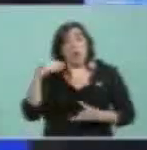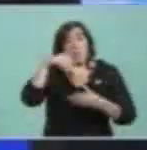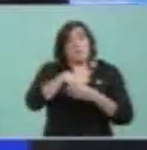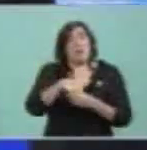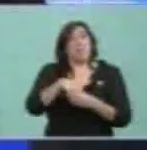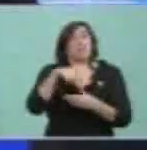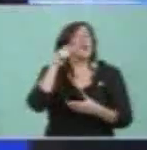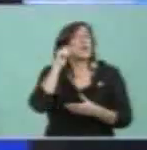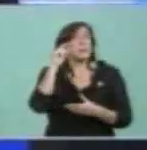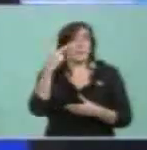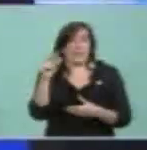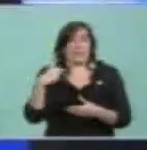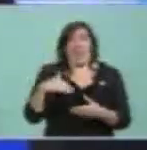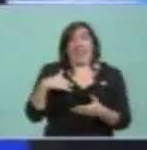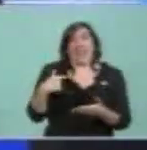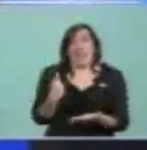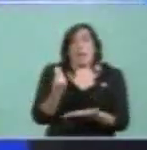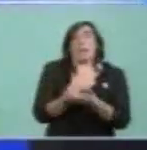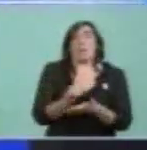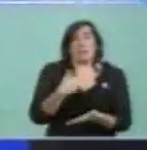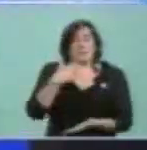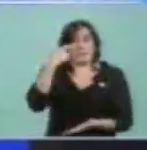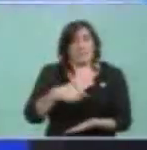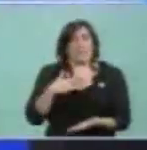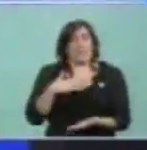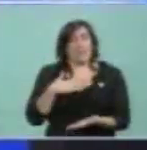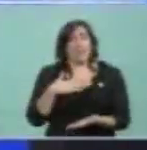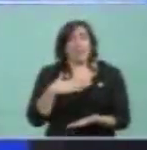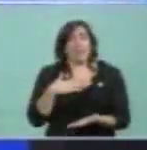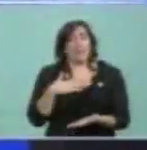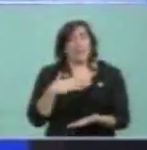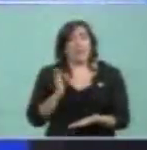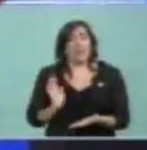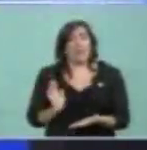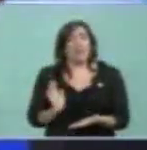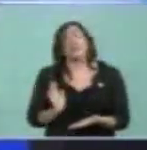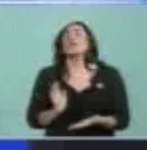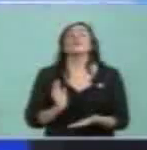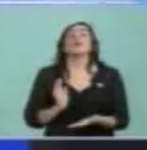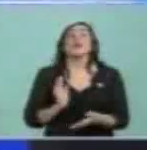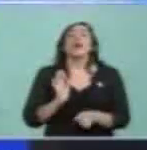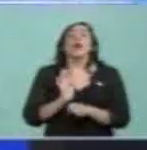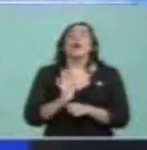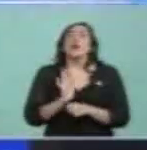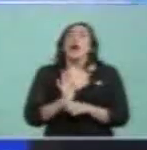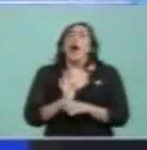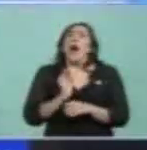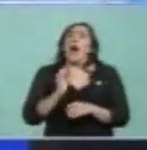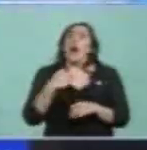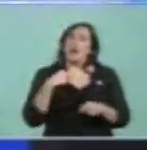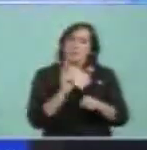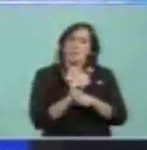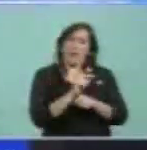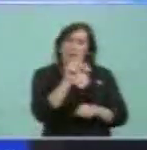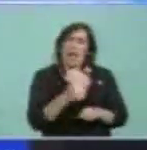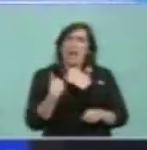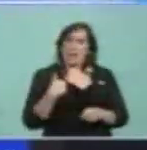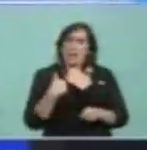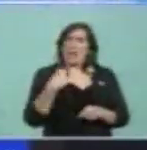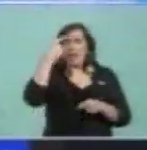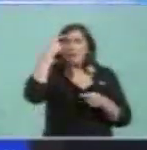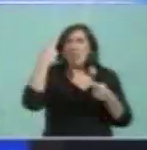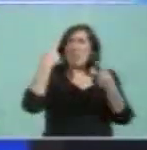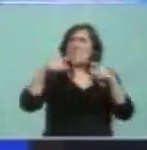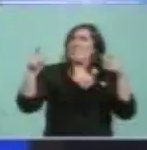G20, que no deben ser contrarios a los intereses de otros países del mundo,